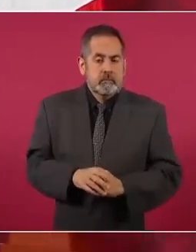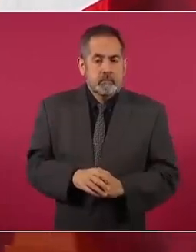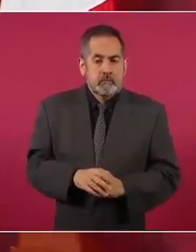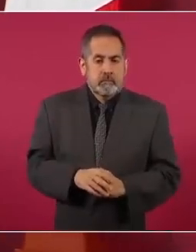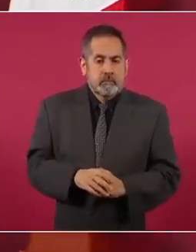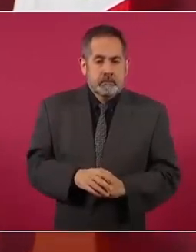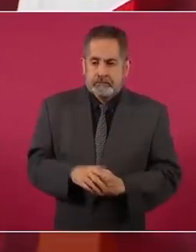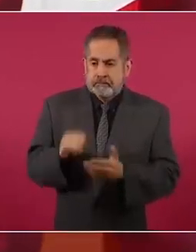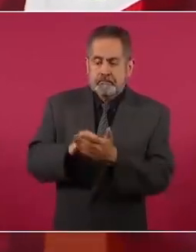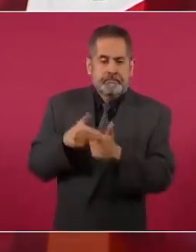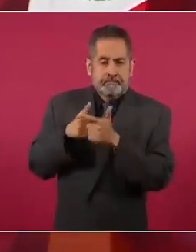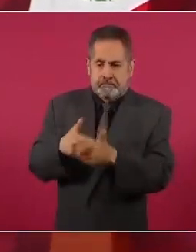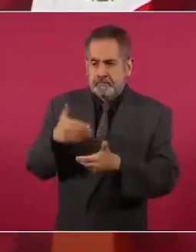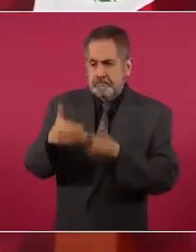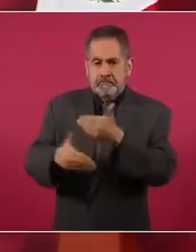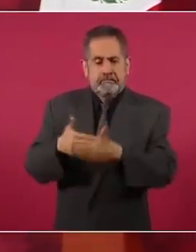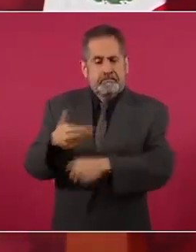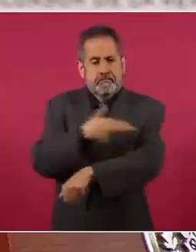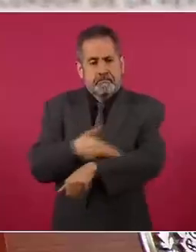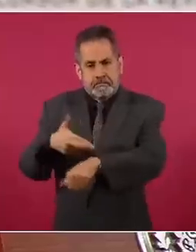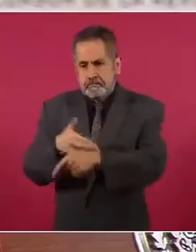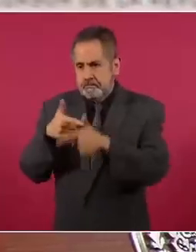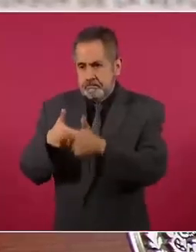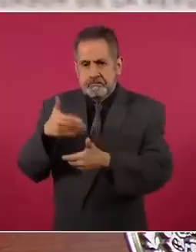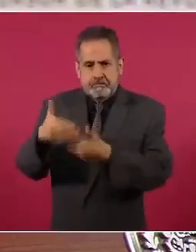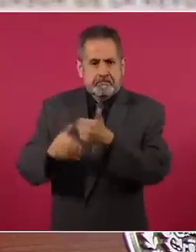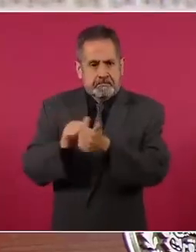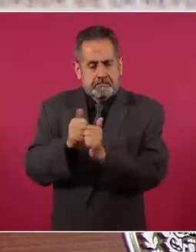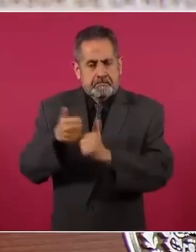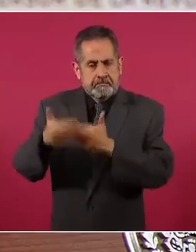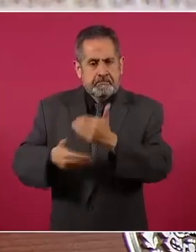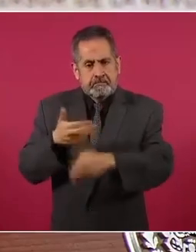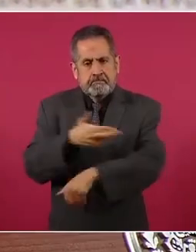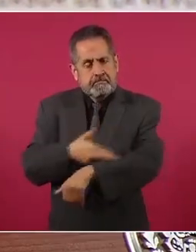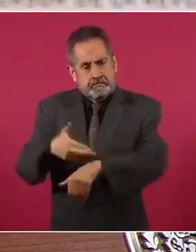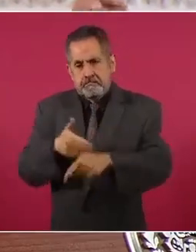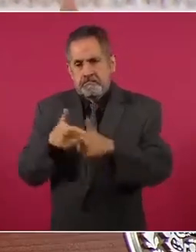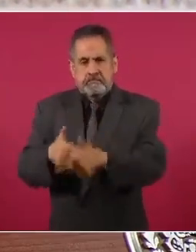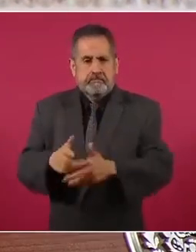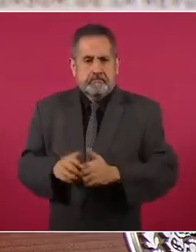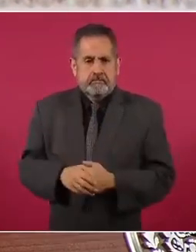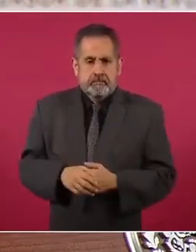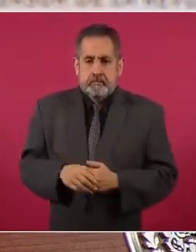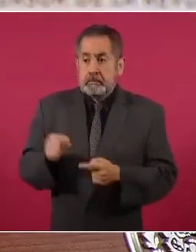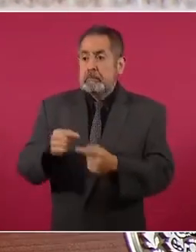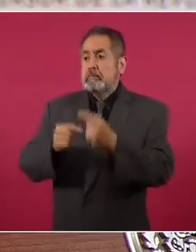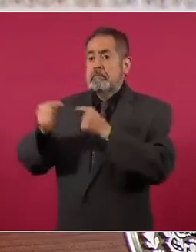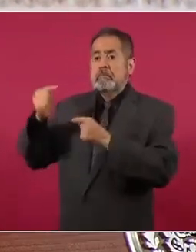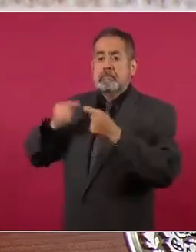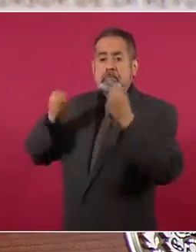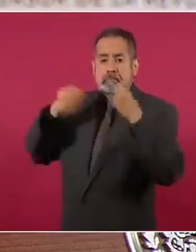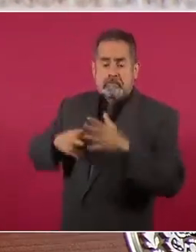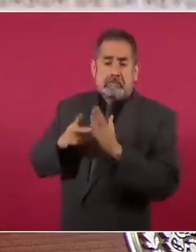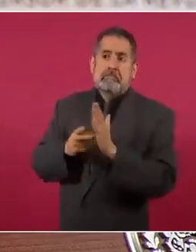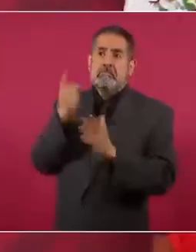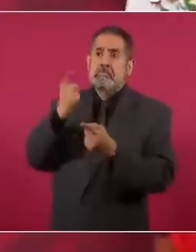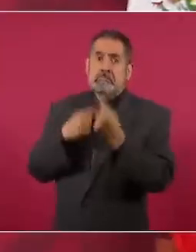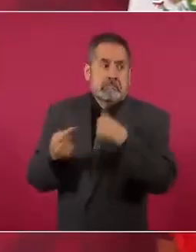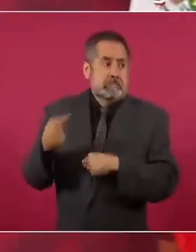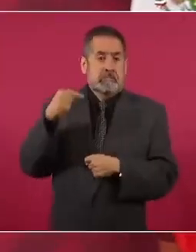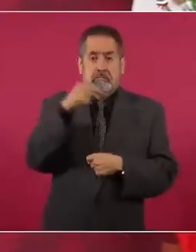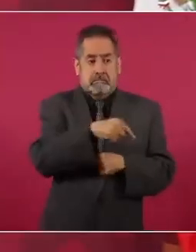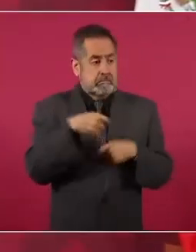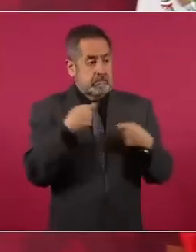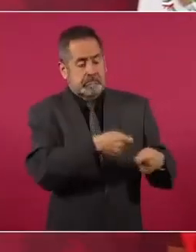continúe el proyecto de transformación, que no haya retrocesos, que no regresen